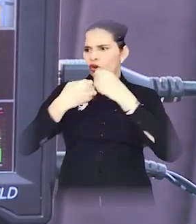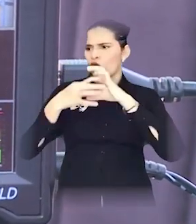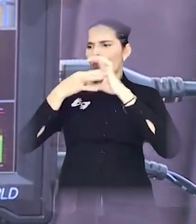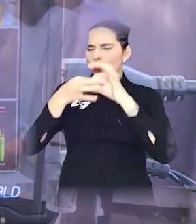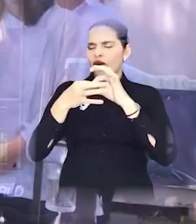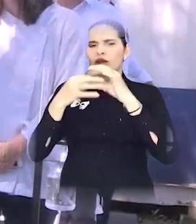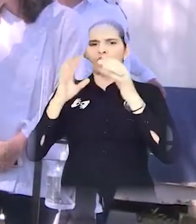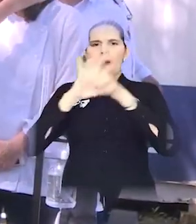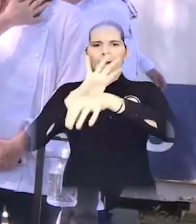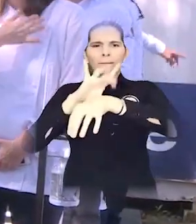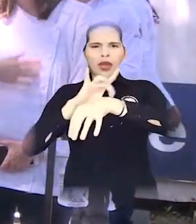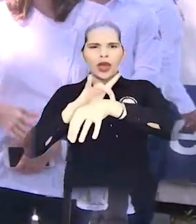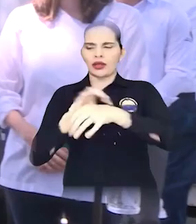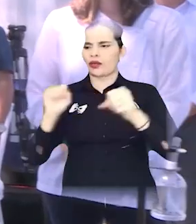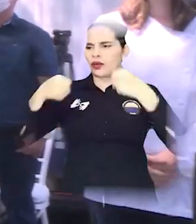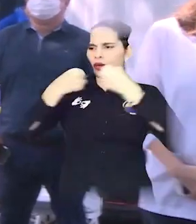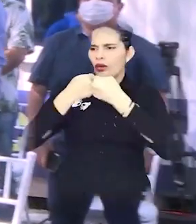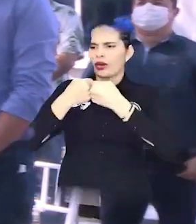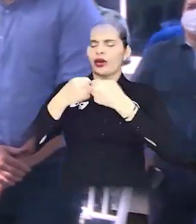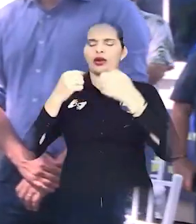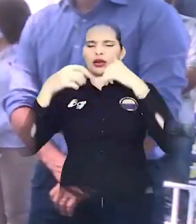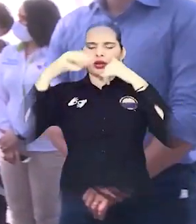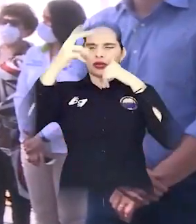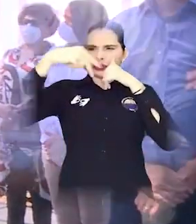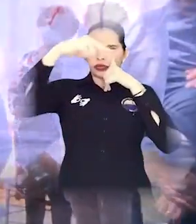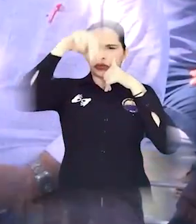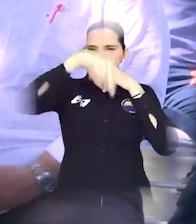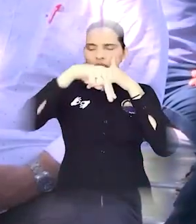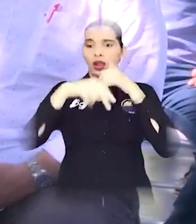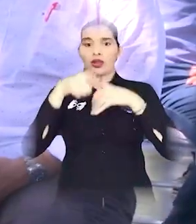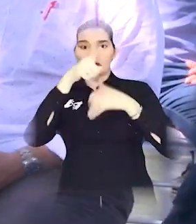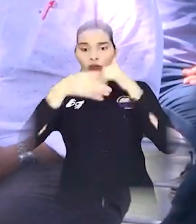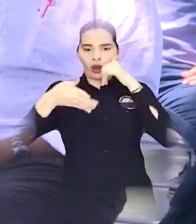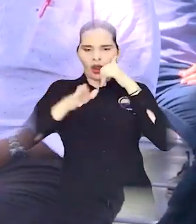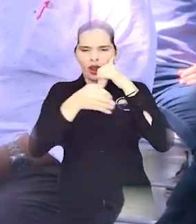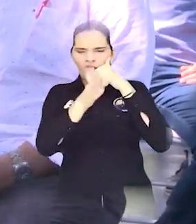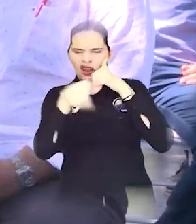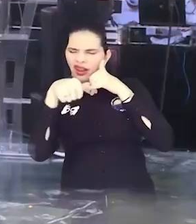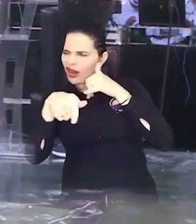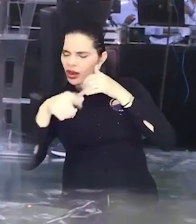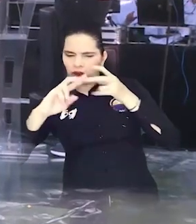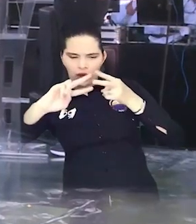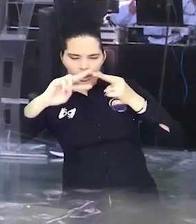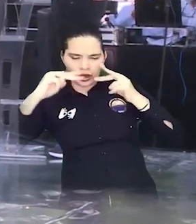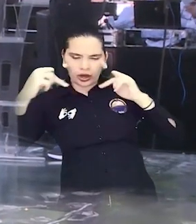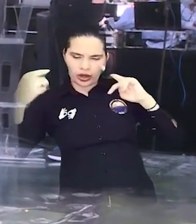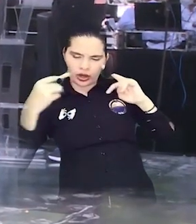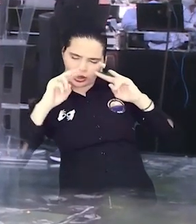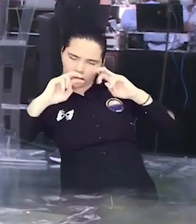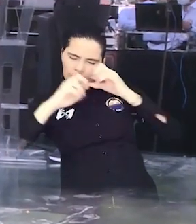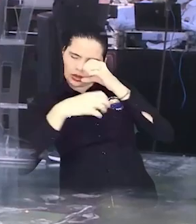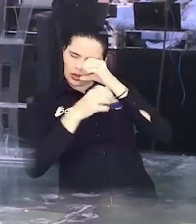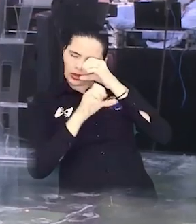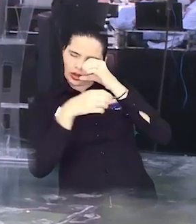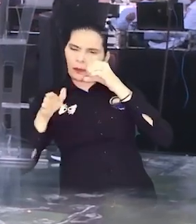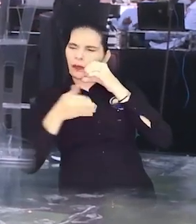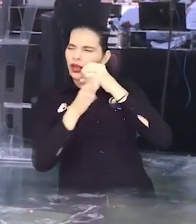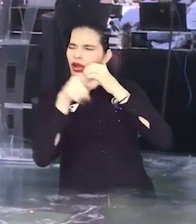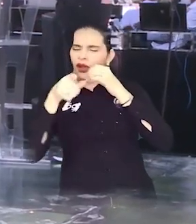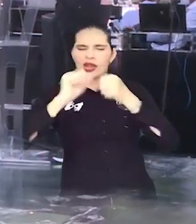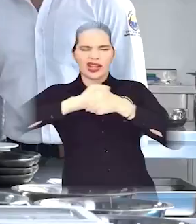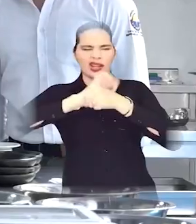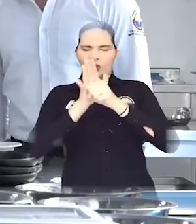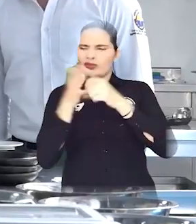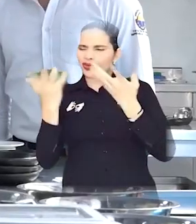interactuando con los médicos, con los antropólogos. Nuestros ingenieros pesqueros están usando técnicas de modelación de peces para modelar la expansión de